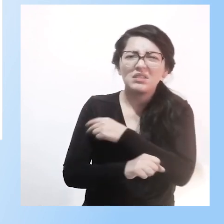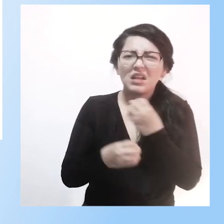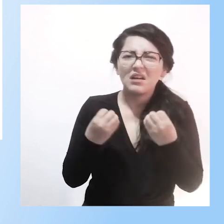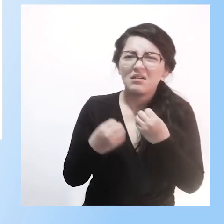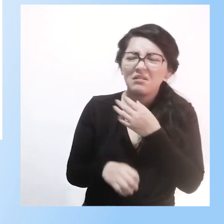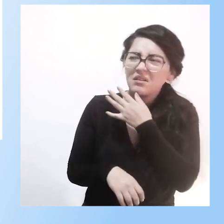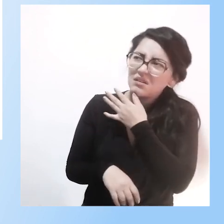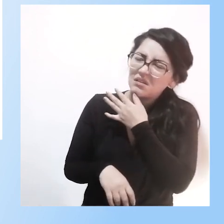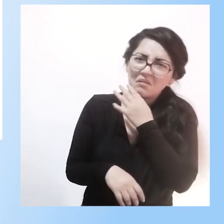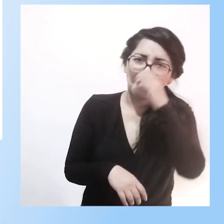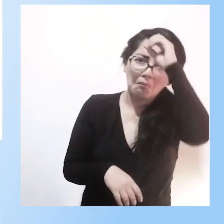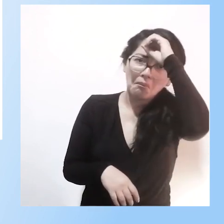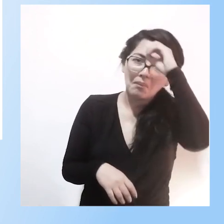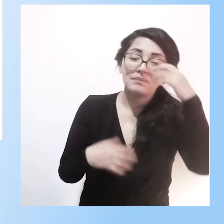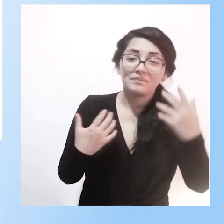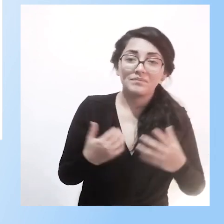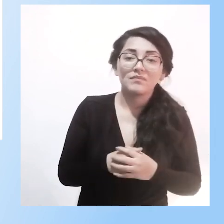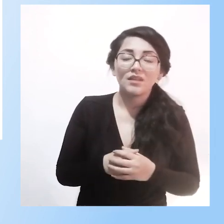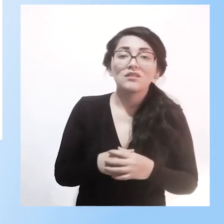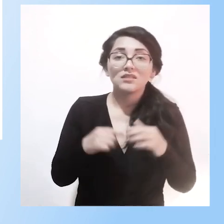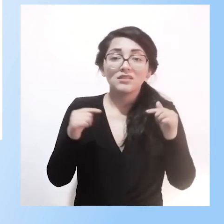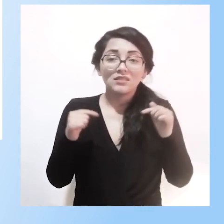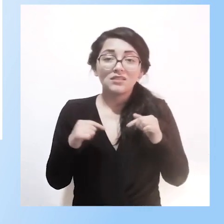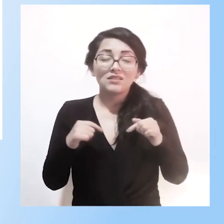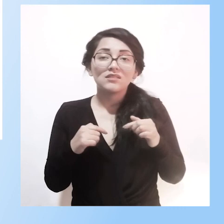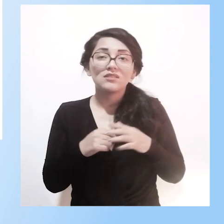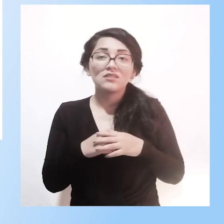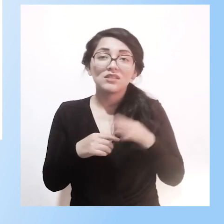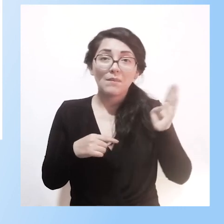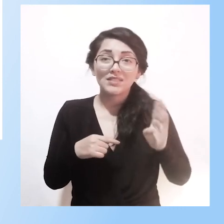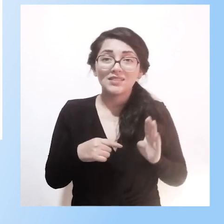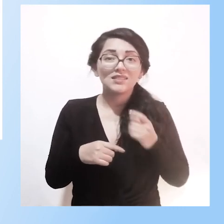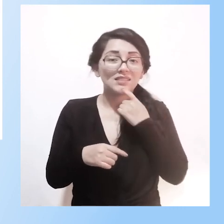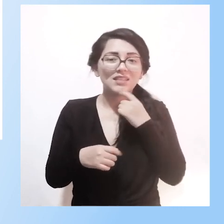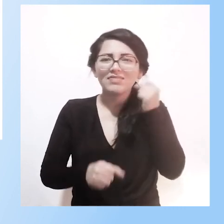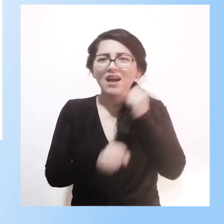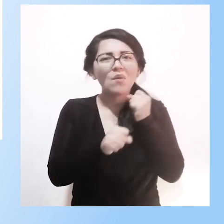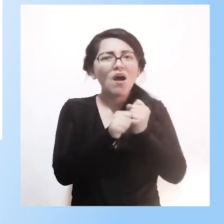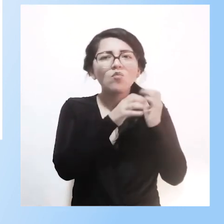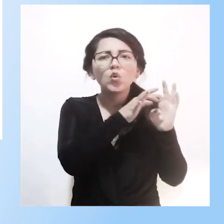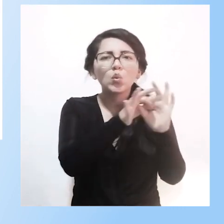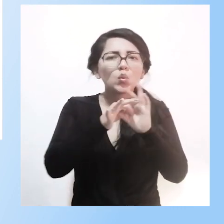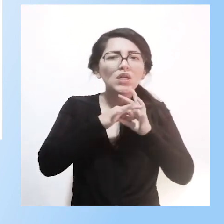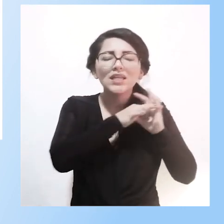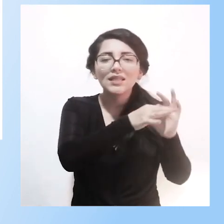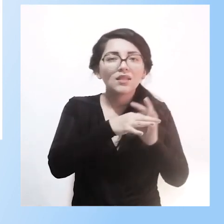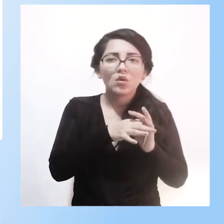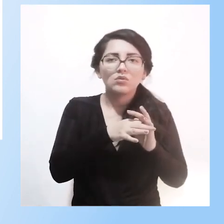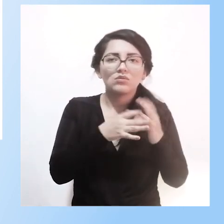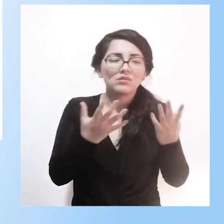aquí acá se habla una parcería trabajamos juntos hablamos lo que es el trabajo